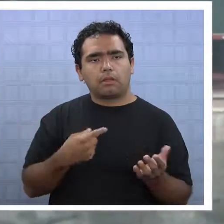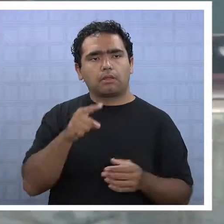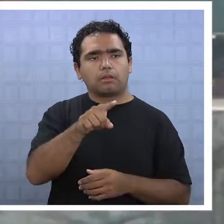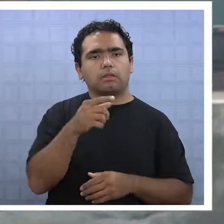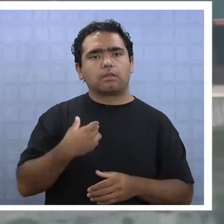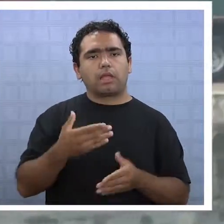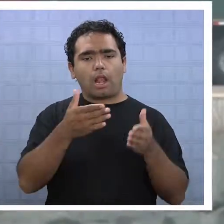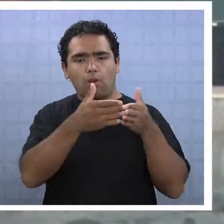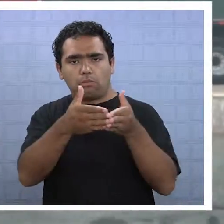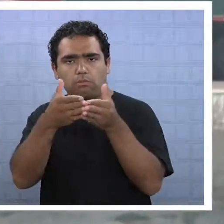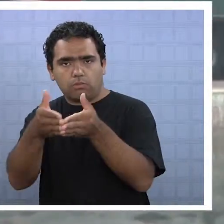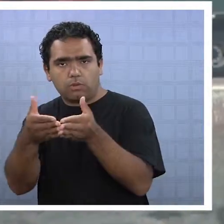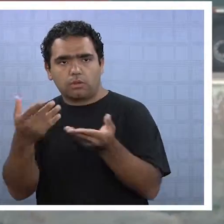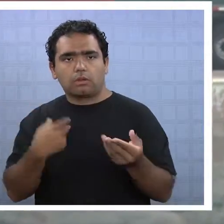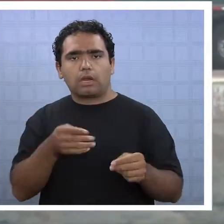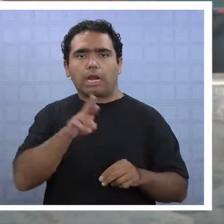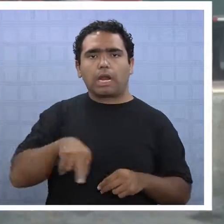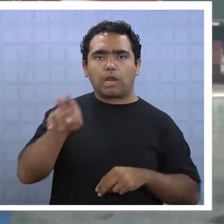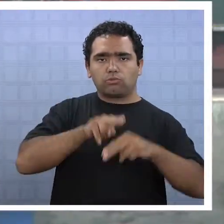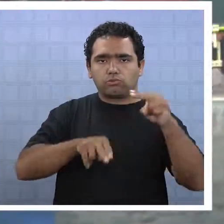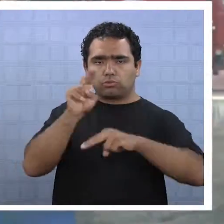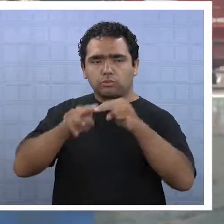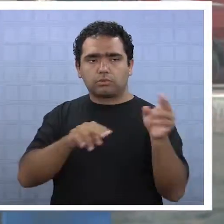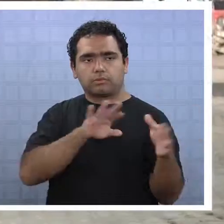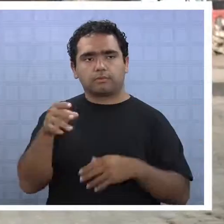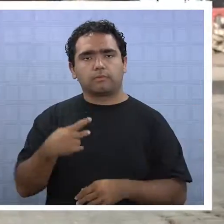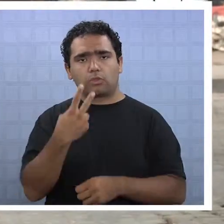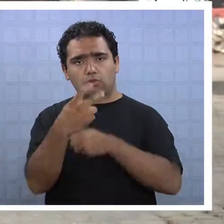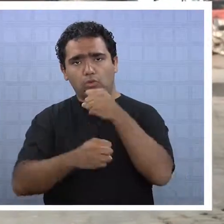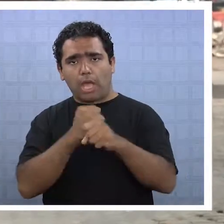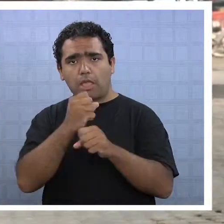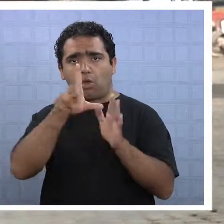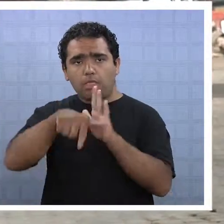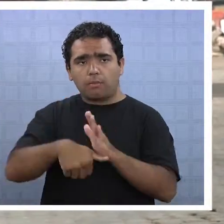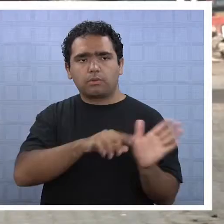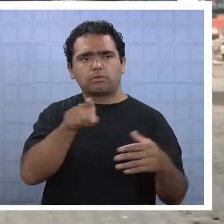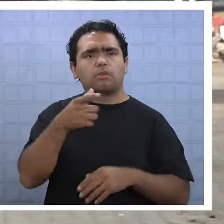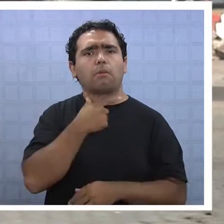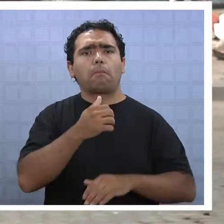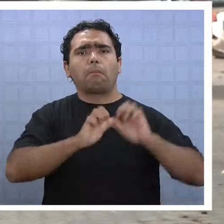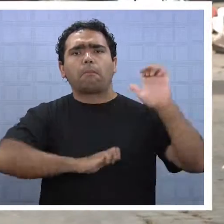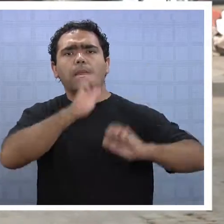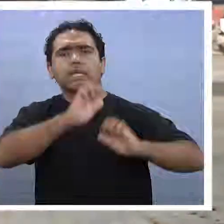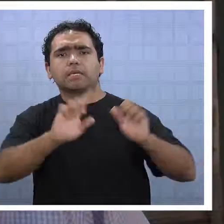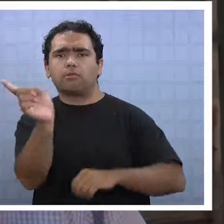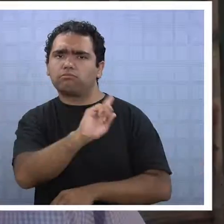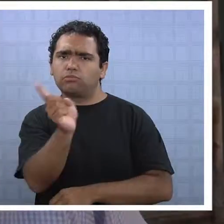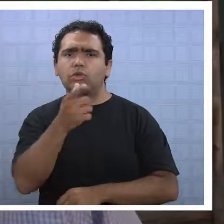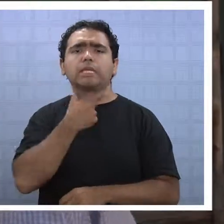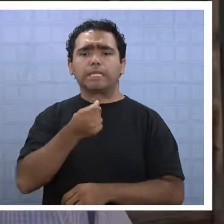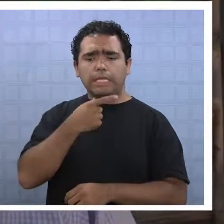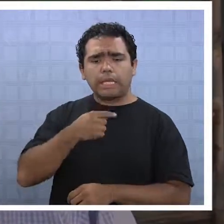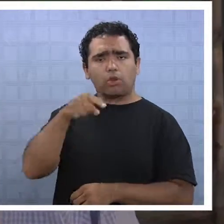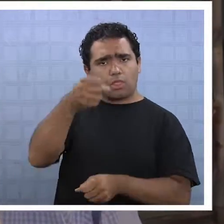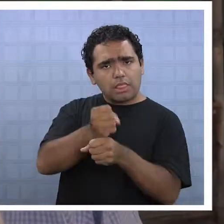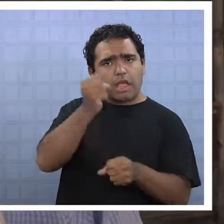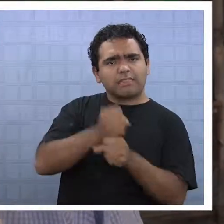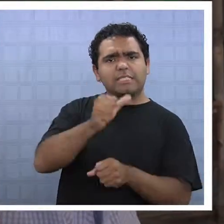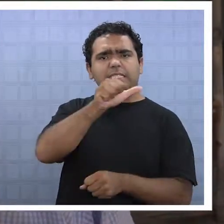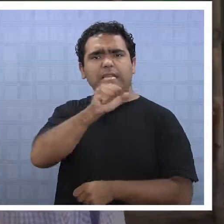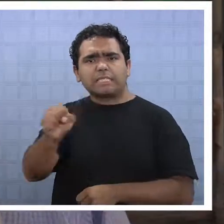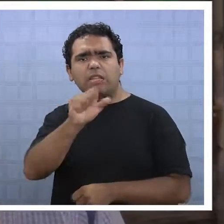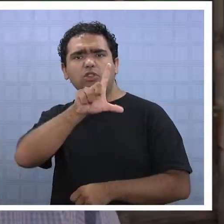que demorará dos años en ser reparado. Yo no quiero que traigan empresas, yo quiero que le den trabajo a los 600, 700